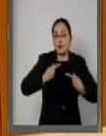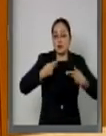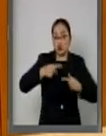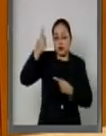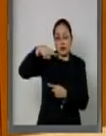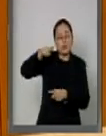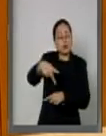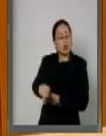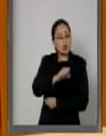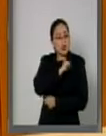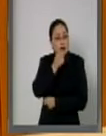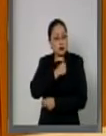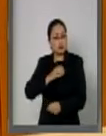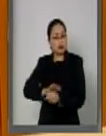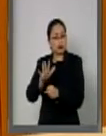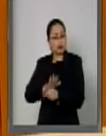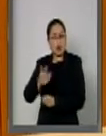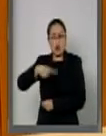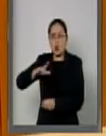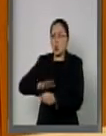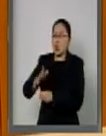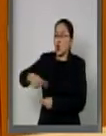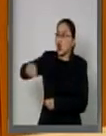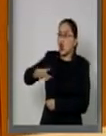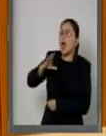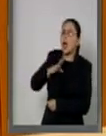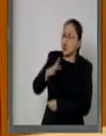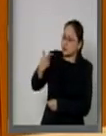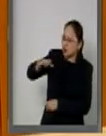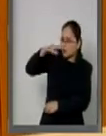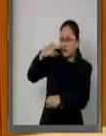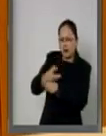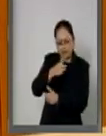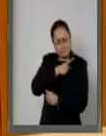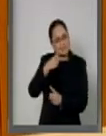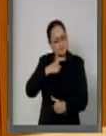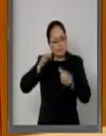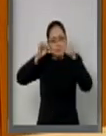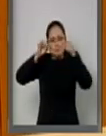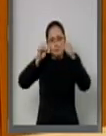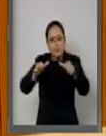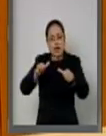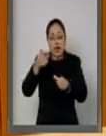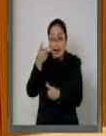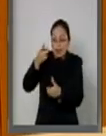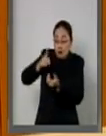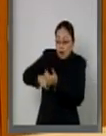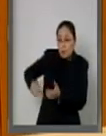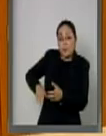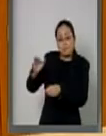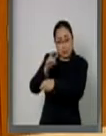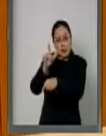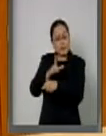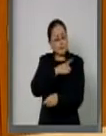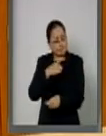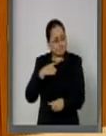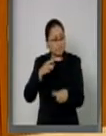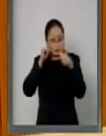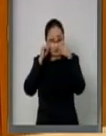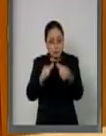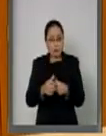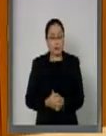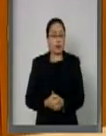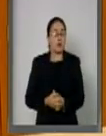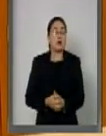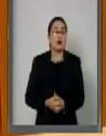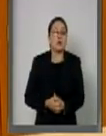no hay duda de la probidad de quienes tienen esta responsabilidad en el gobierno federal. Menos en